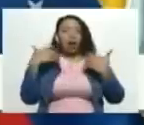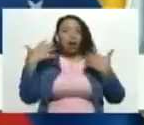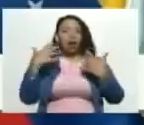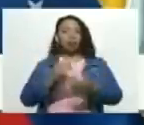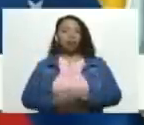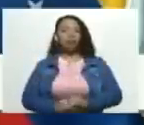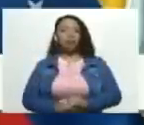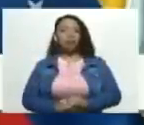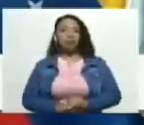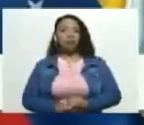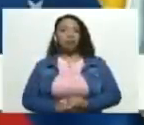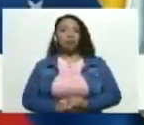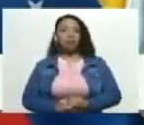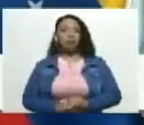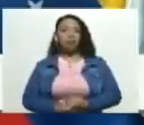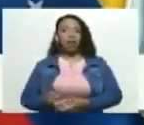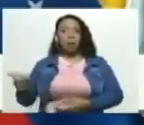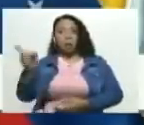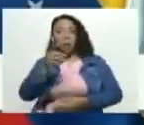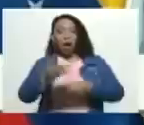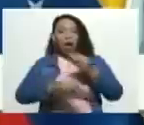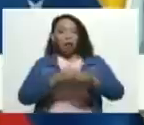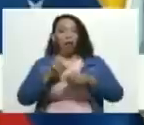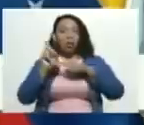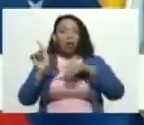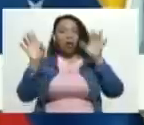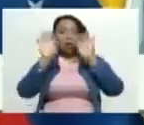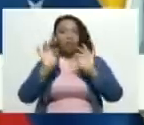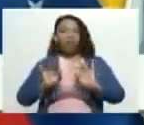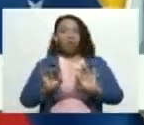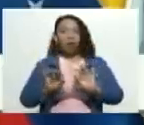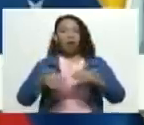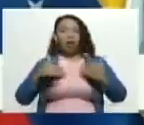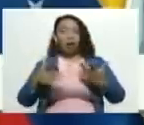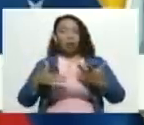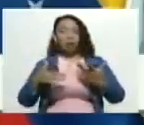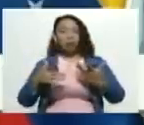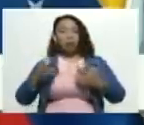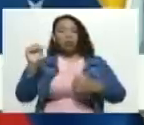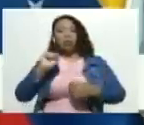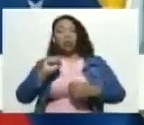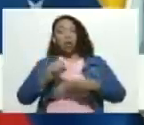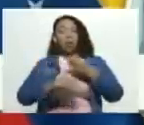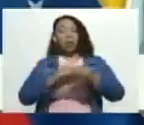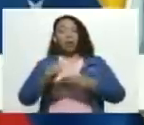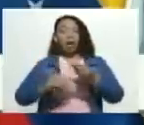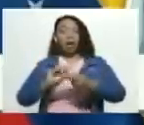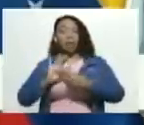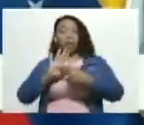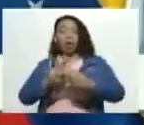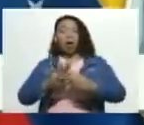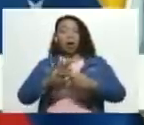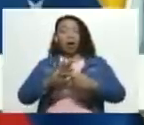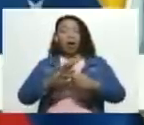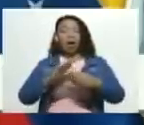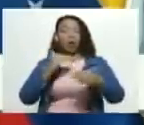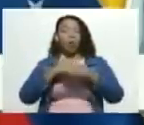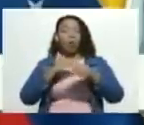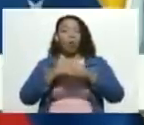buscaron buscaron por esta manera que literalmente es como si hubieran lanzado una bomba